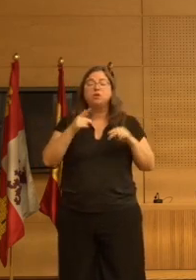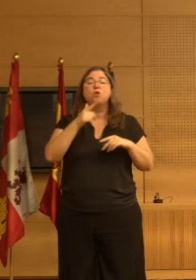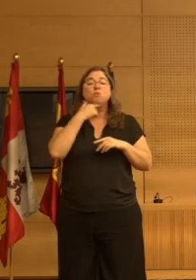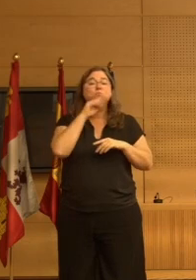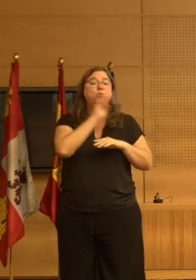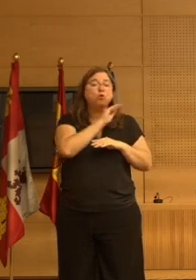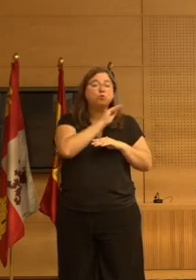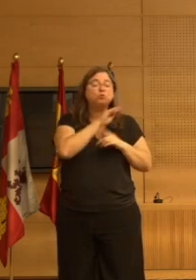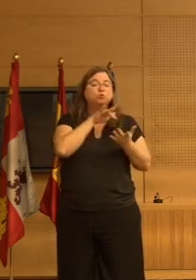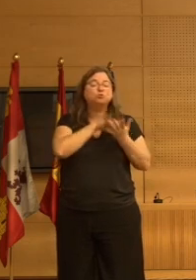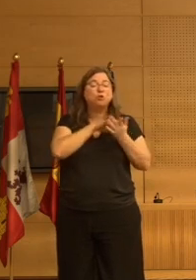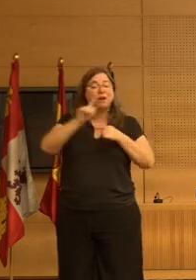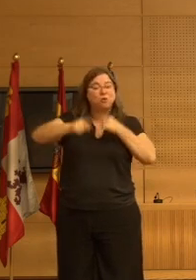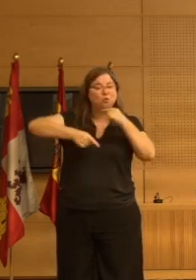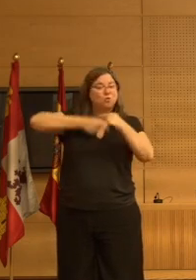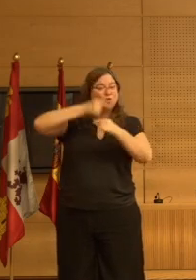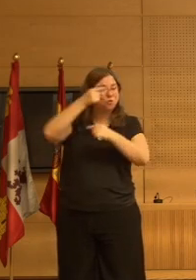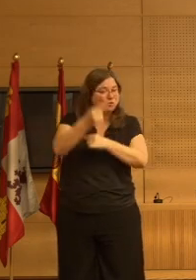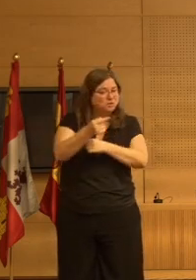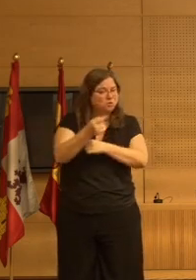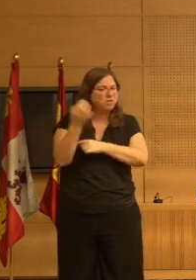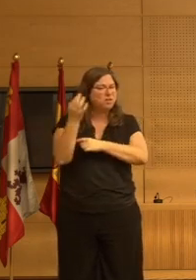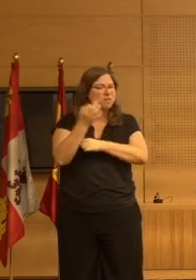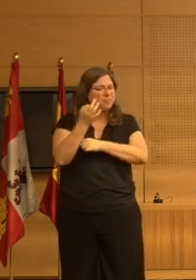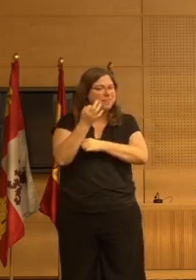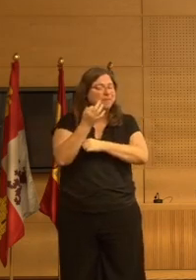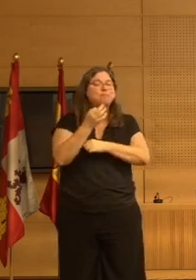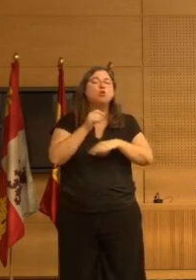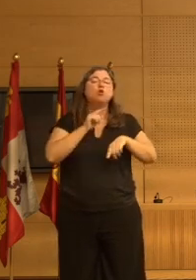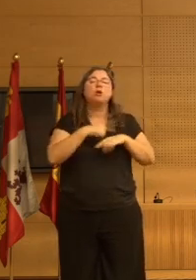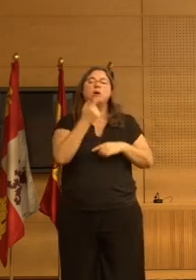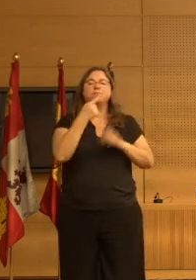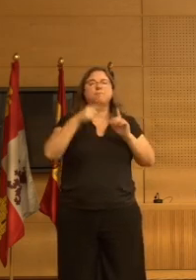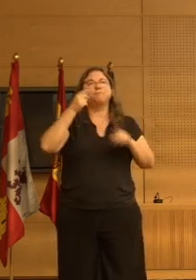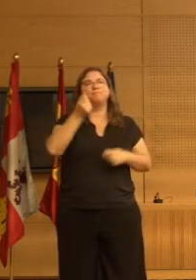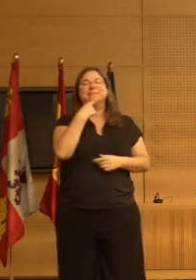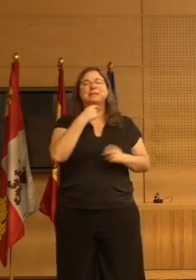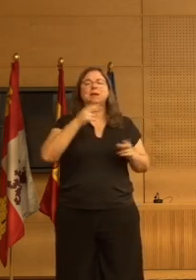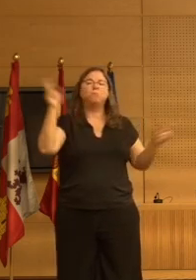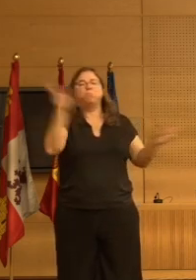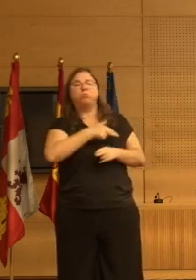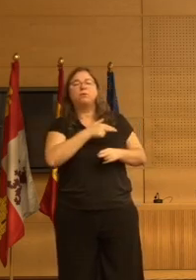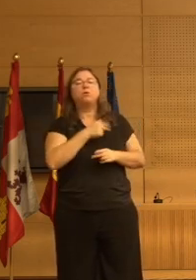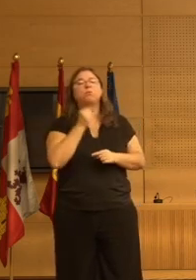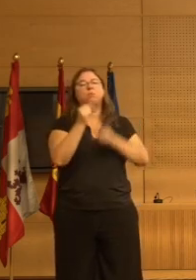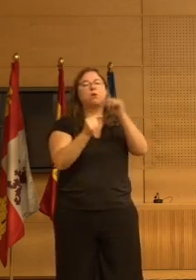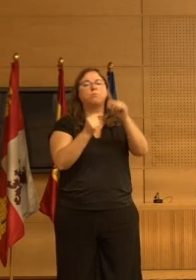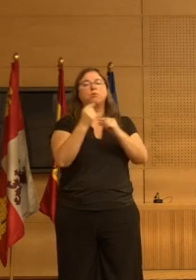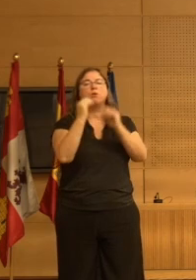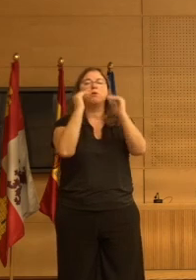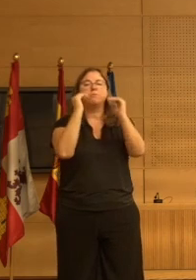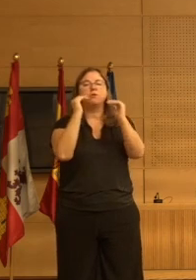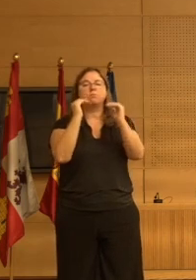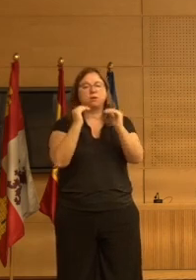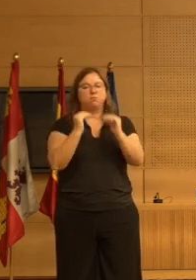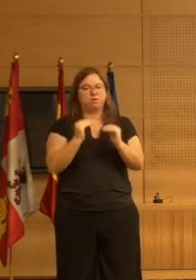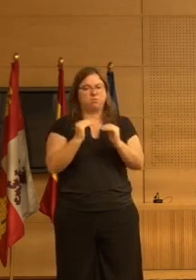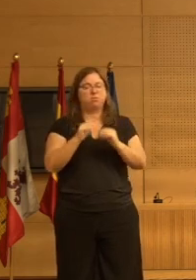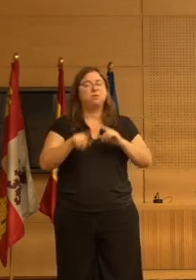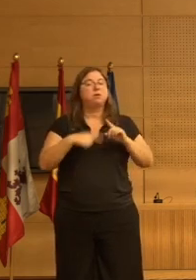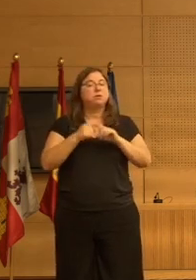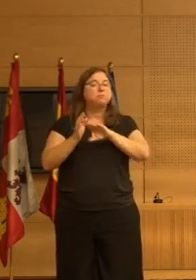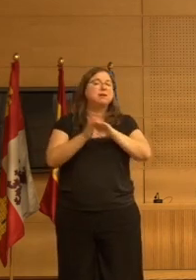efectos adversos que hemos mostrado hay que plantear siempre una retirada periódica de los psicofármacos y luego tendríamos el tratamiento